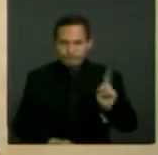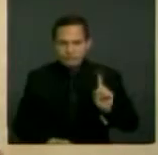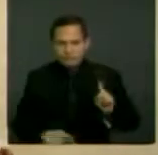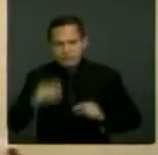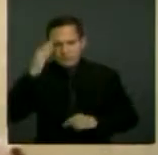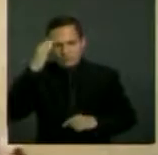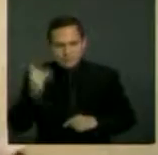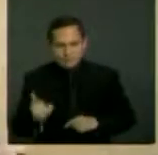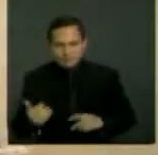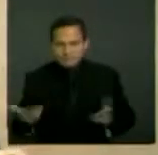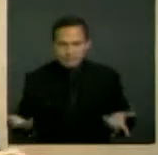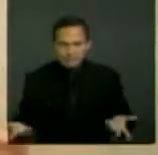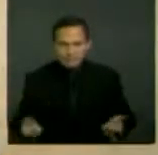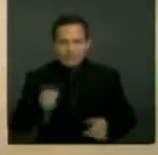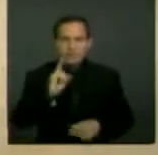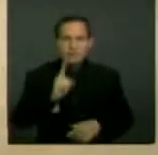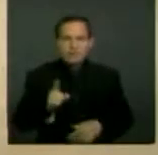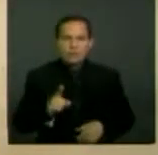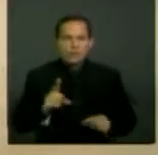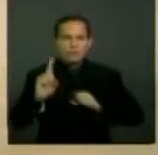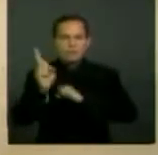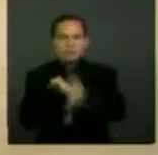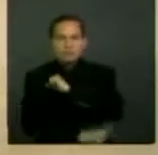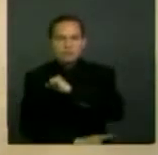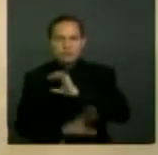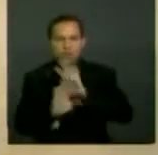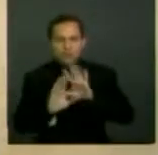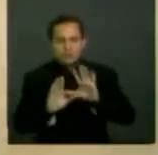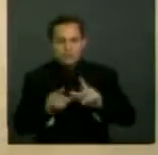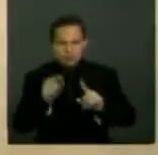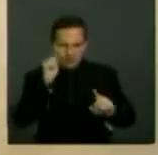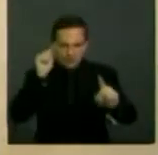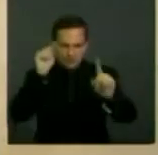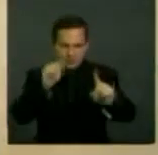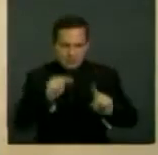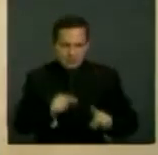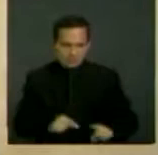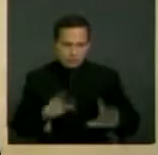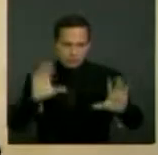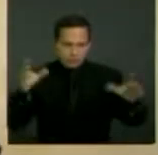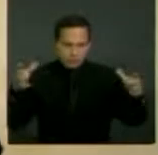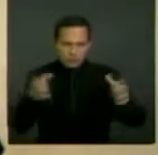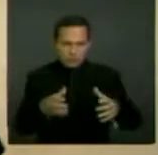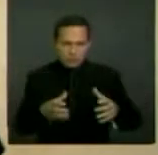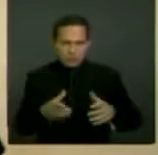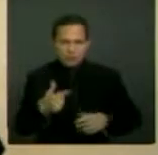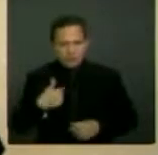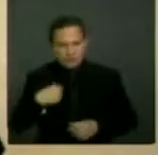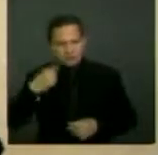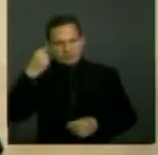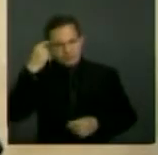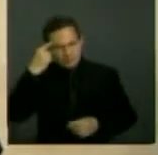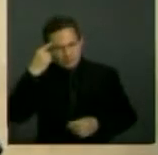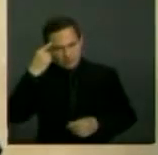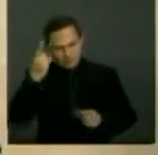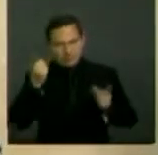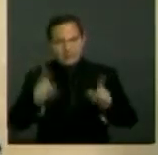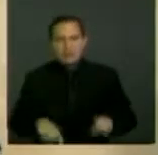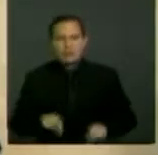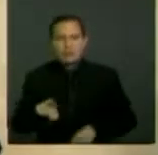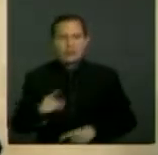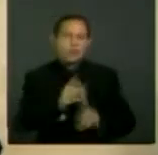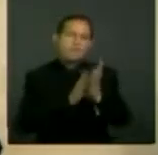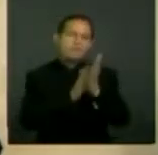Específicamente hablando de los tipos penales que son objeto de esta demanda, encontramos también que hay informes